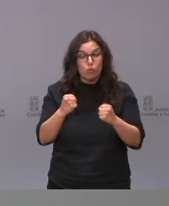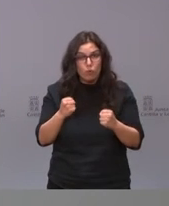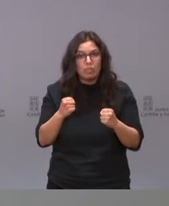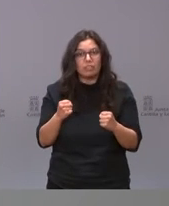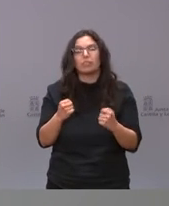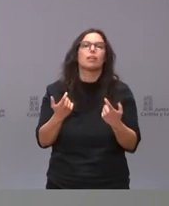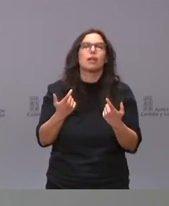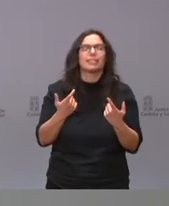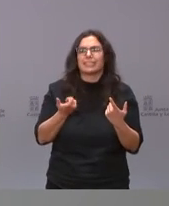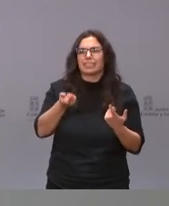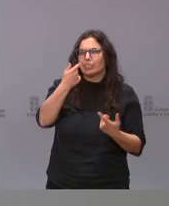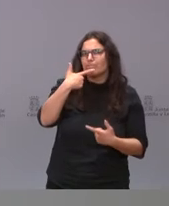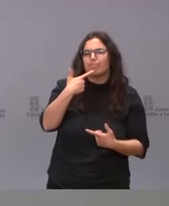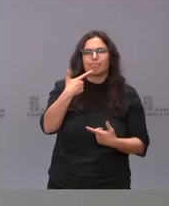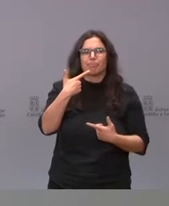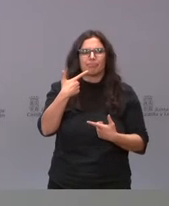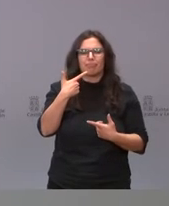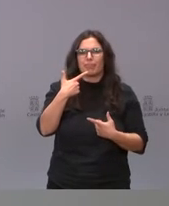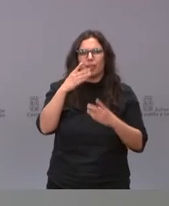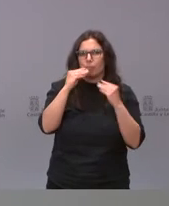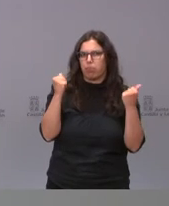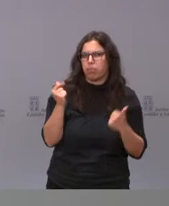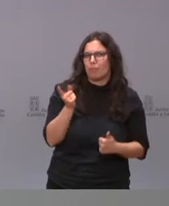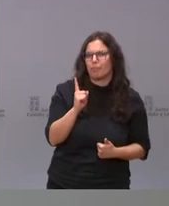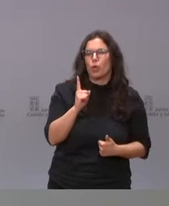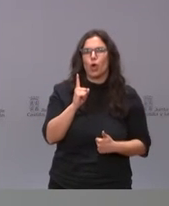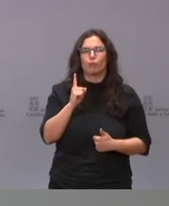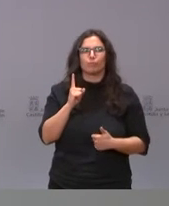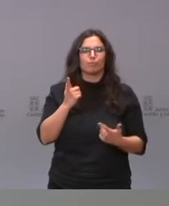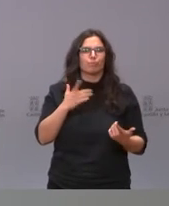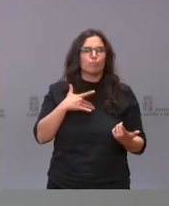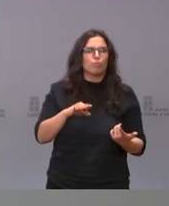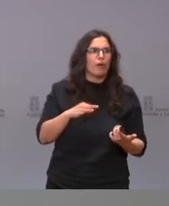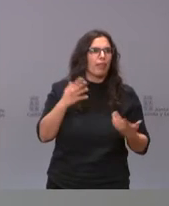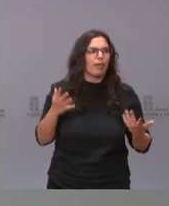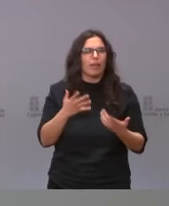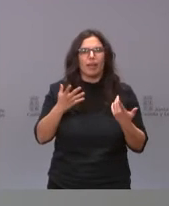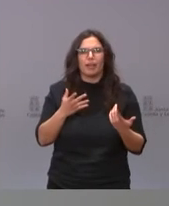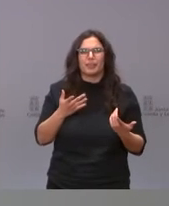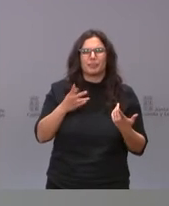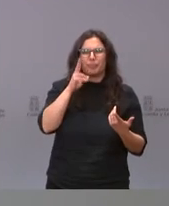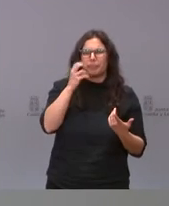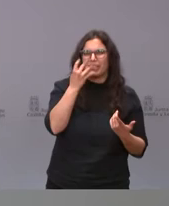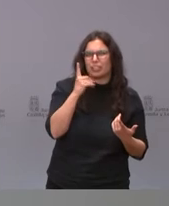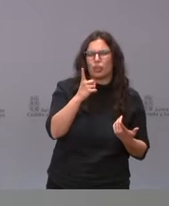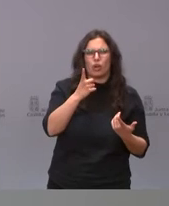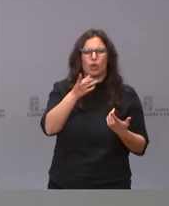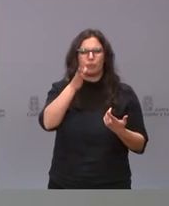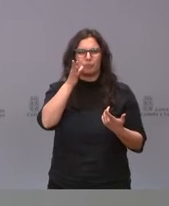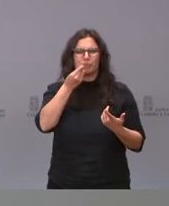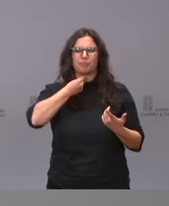no cede con un mi analgésico habitual y se acompaña de bueno pues no veo bien o no trago bien o cualquier